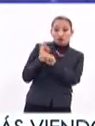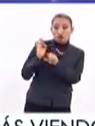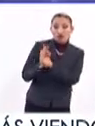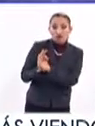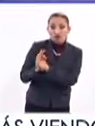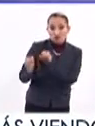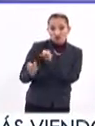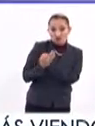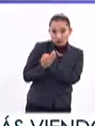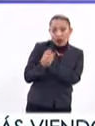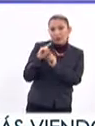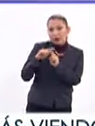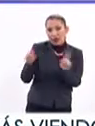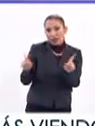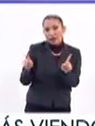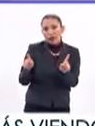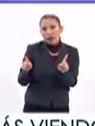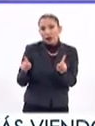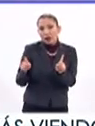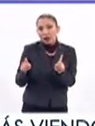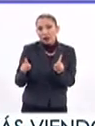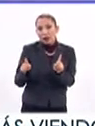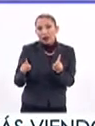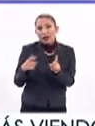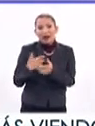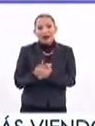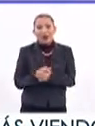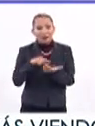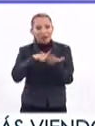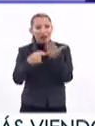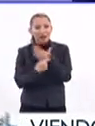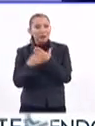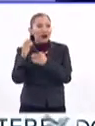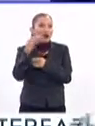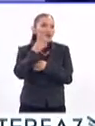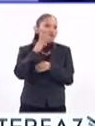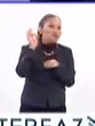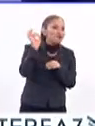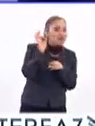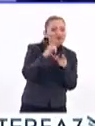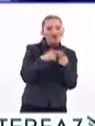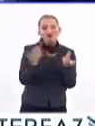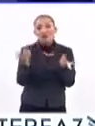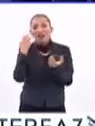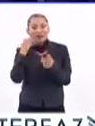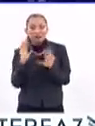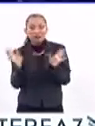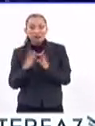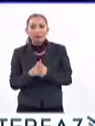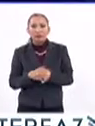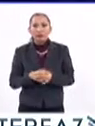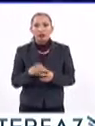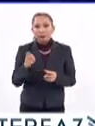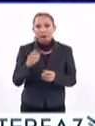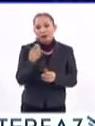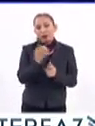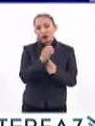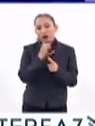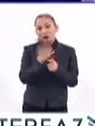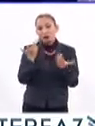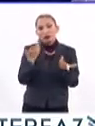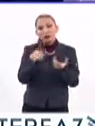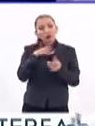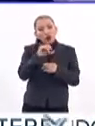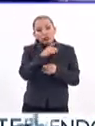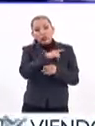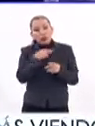agresión y violencia. Te usan mucho las metáforas con los animales. La viejita, el león, la hormiga. Exacto. Entonces, bueno, no hay